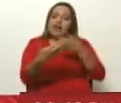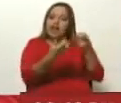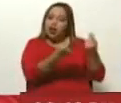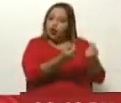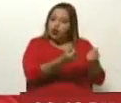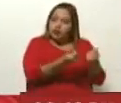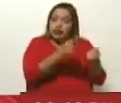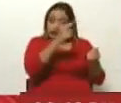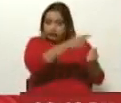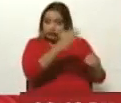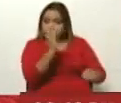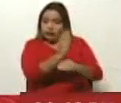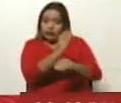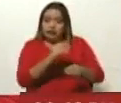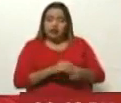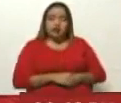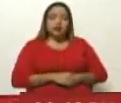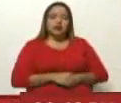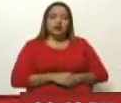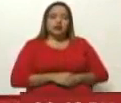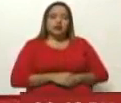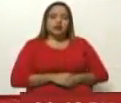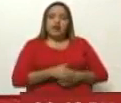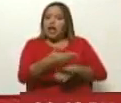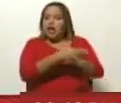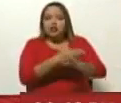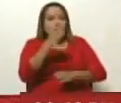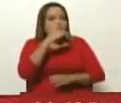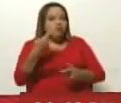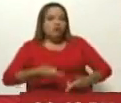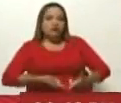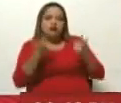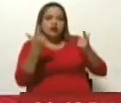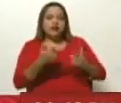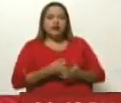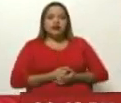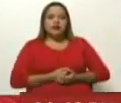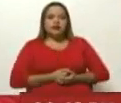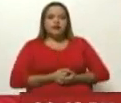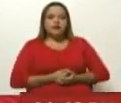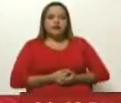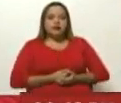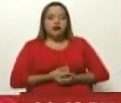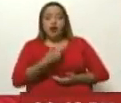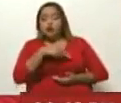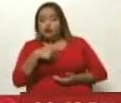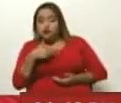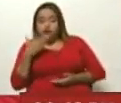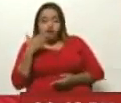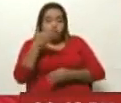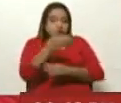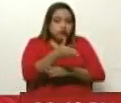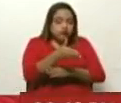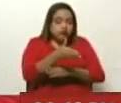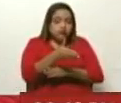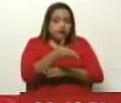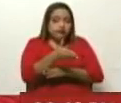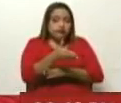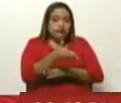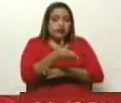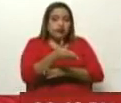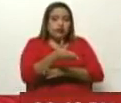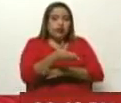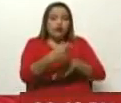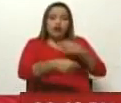través de estas medidas coercitivas, que antes no eran posibles. Por ende, nosotros vamos a ir derivando de esta